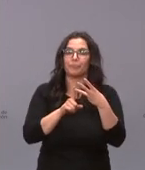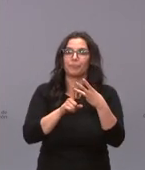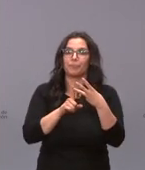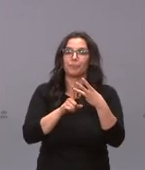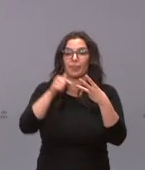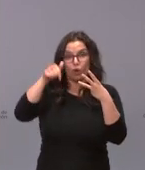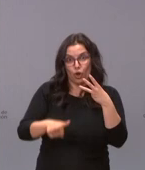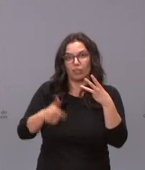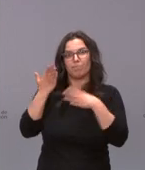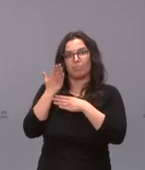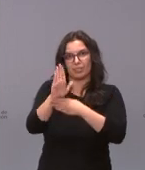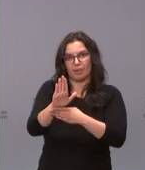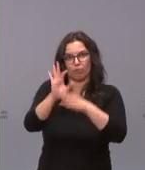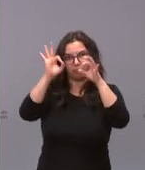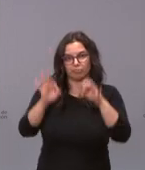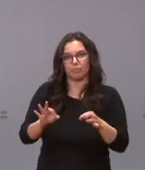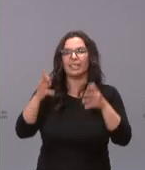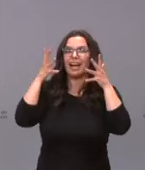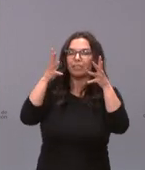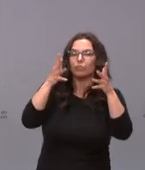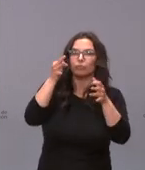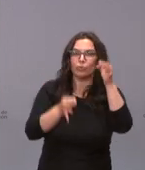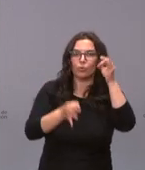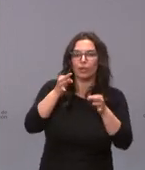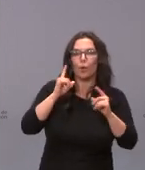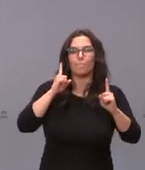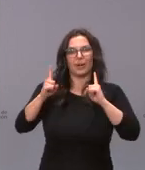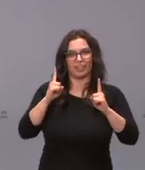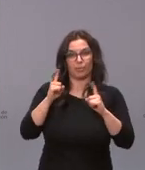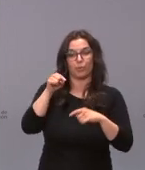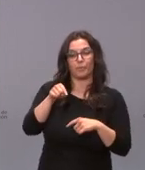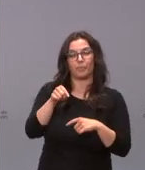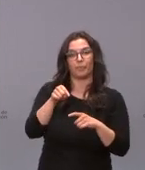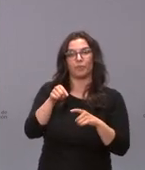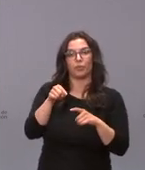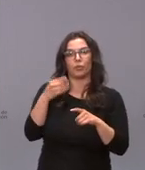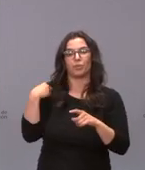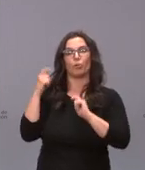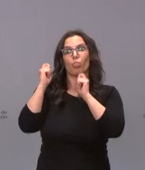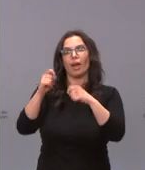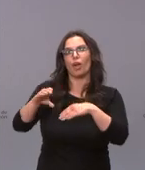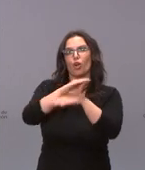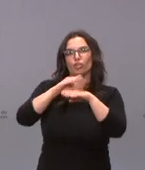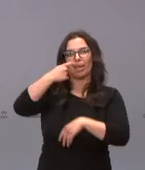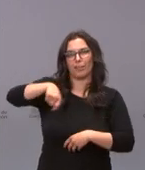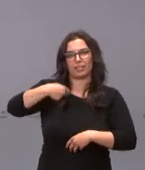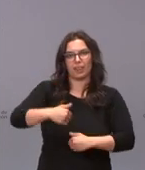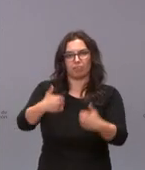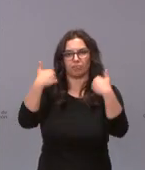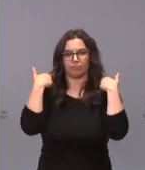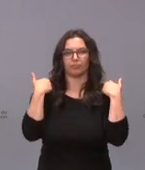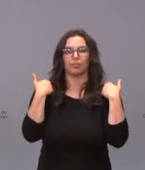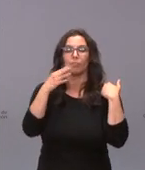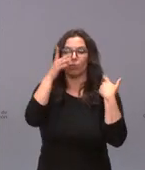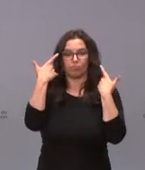presentamos hoy, que es la de asesoramiento jurídico preventivo y que se ha establecido en la Consejería de la Presidencia a través de la Dirección de los